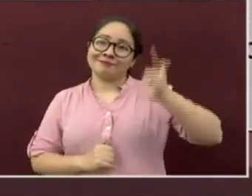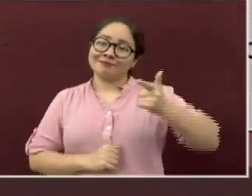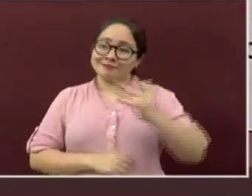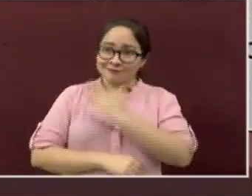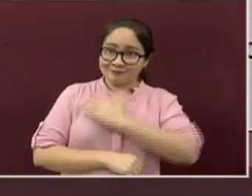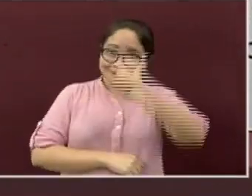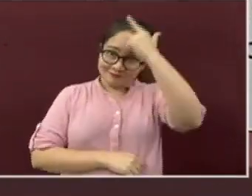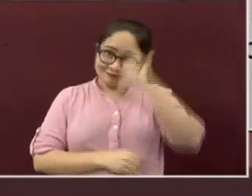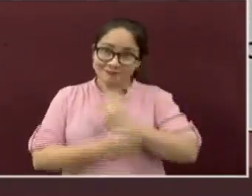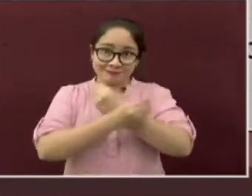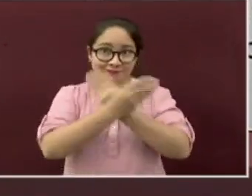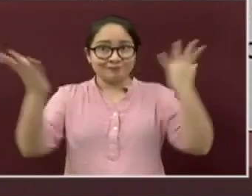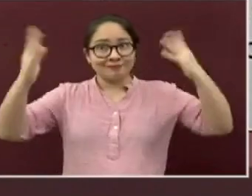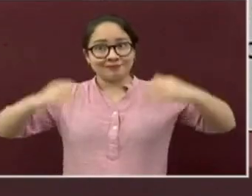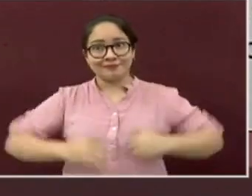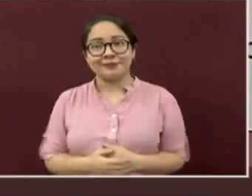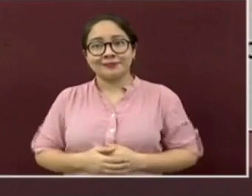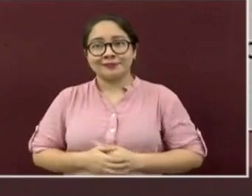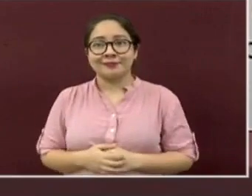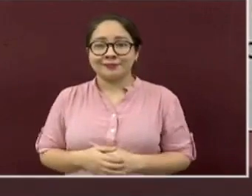muy buenas noches.